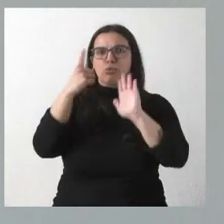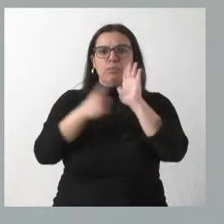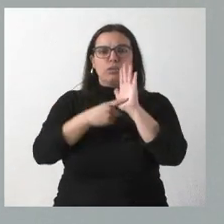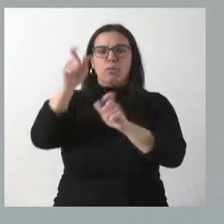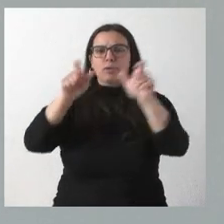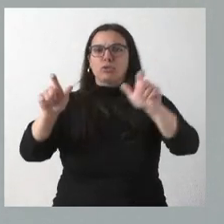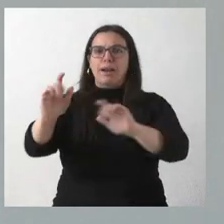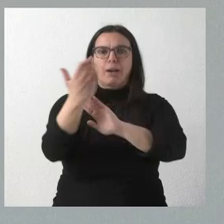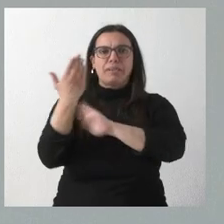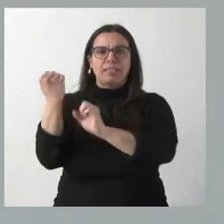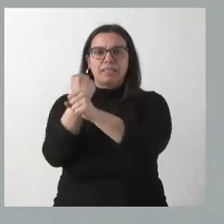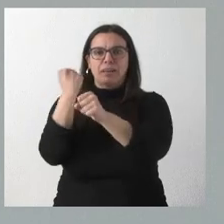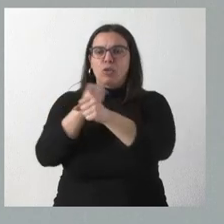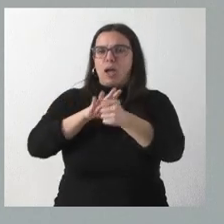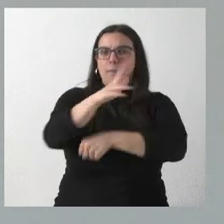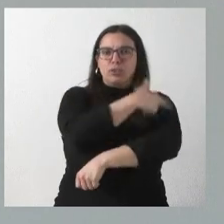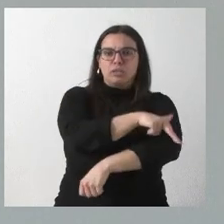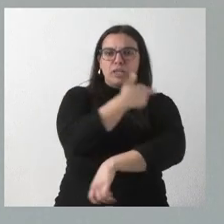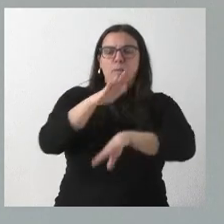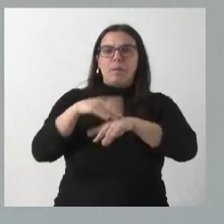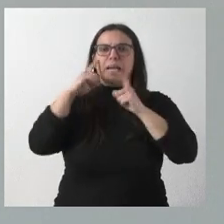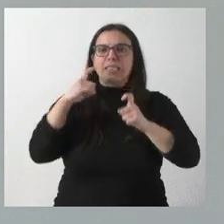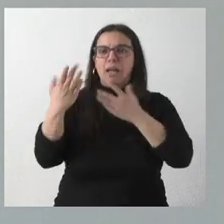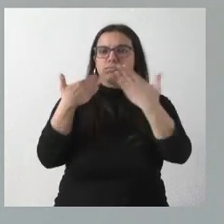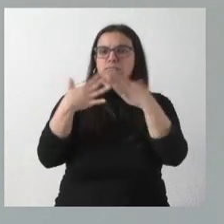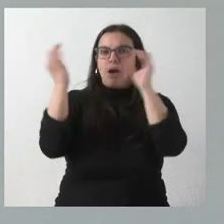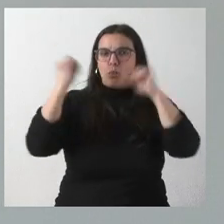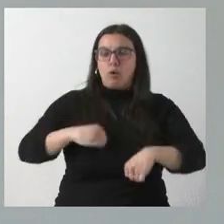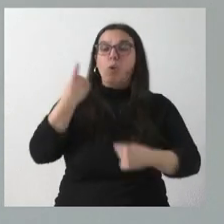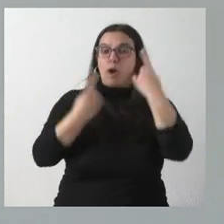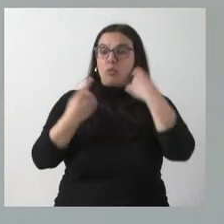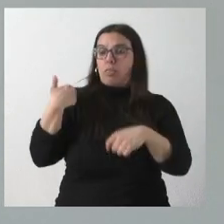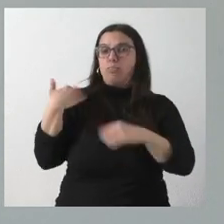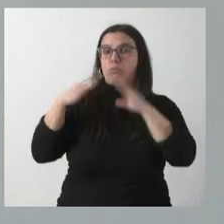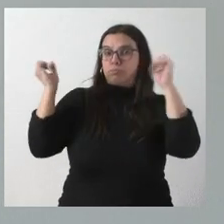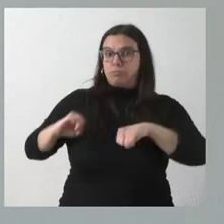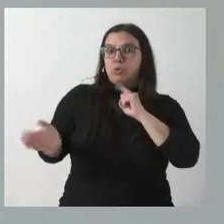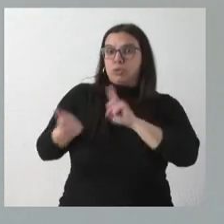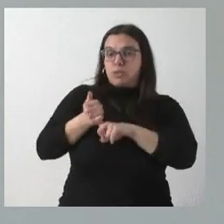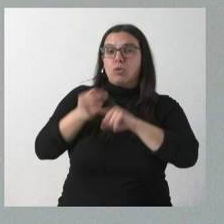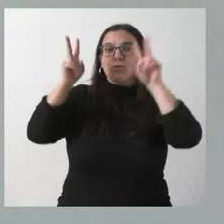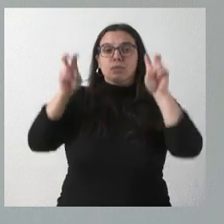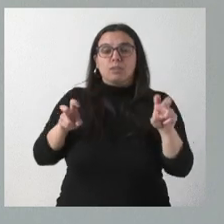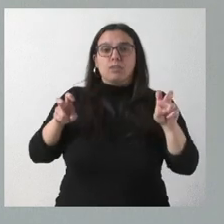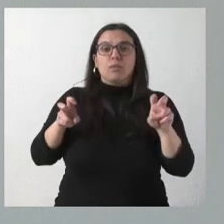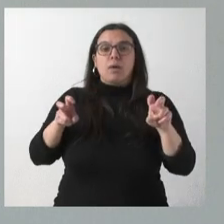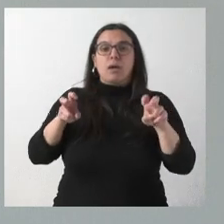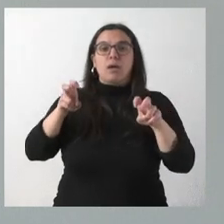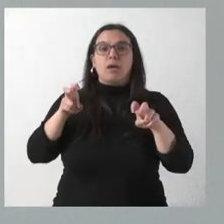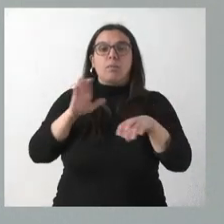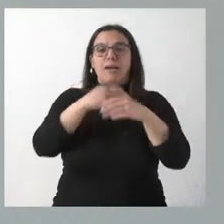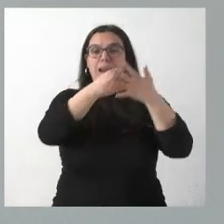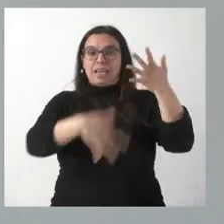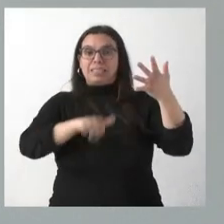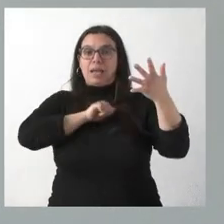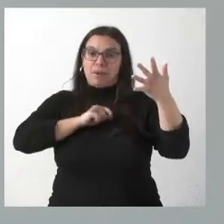representantes de los trabajadores en el ámbito sanitario para llegar a acuerdos. Algunos de ellos han producido recientemente en materia de reducción de listas de